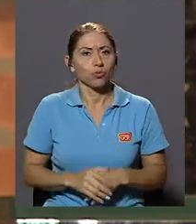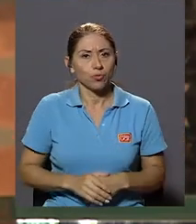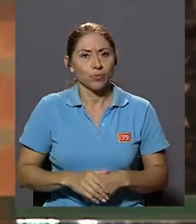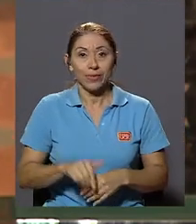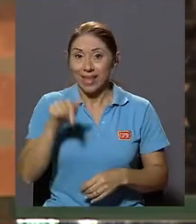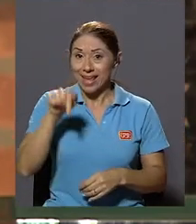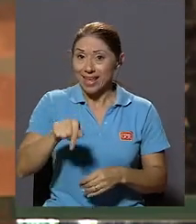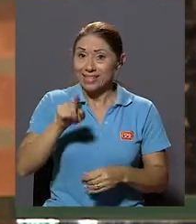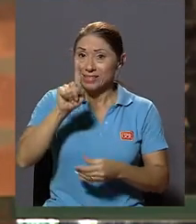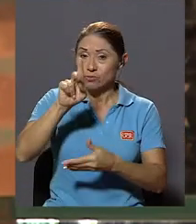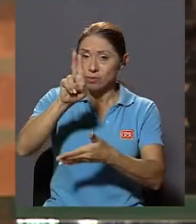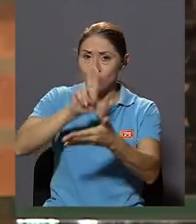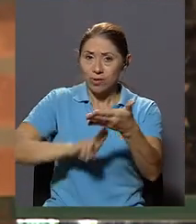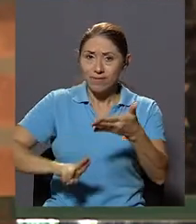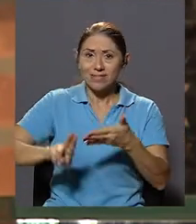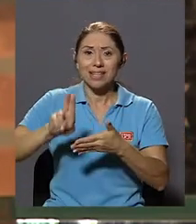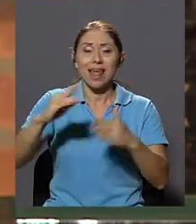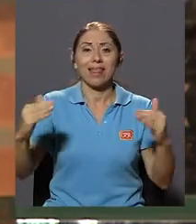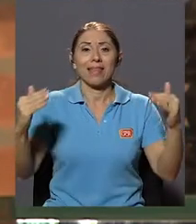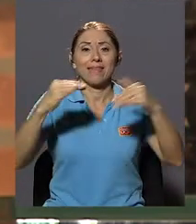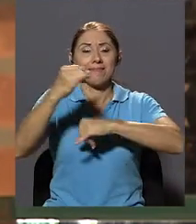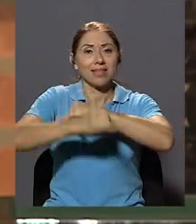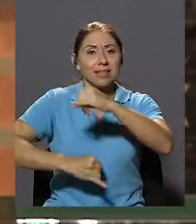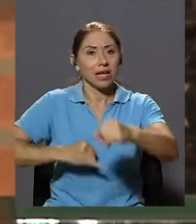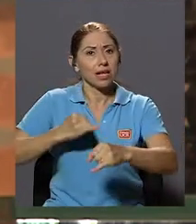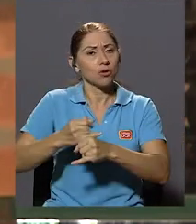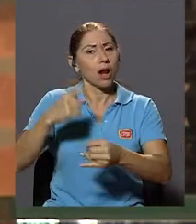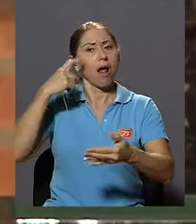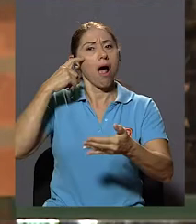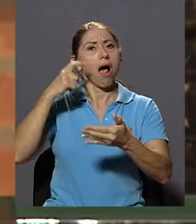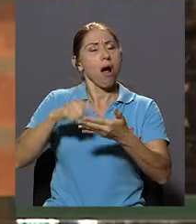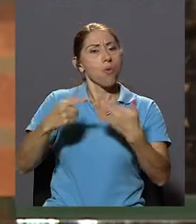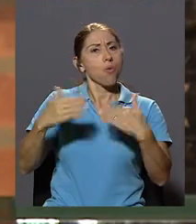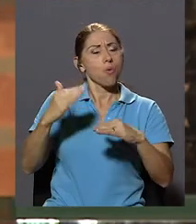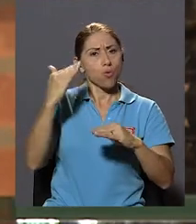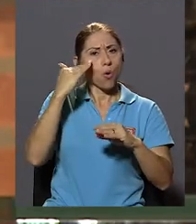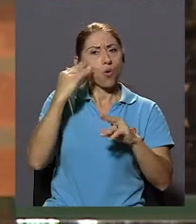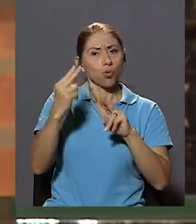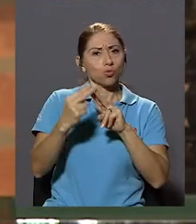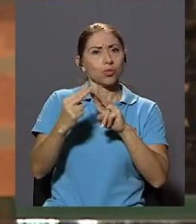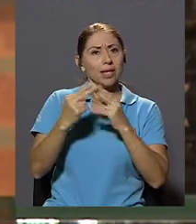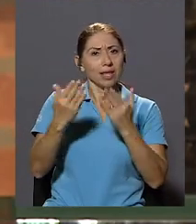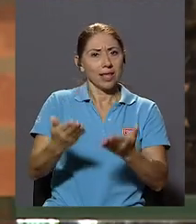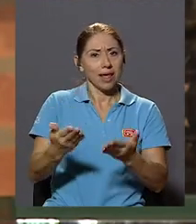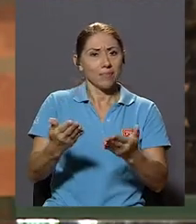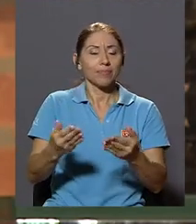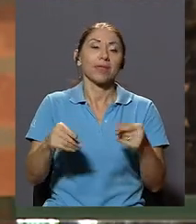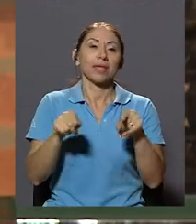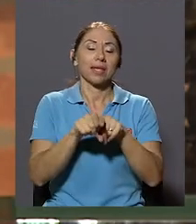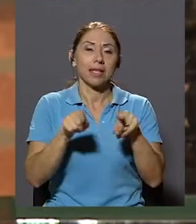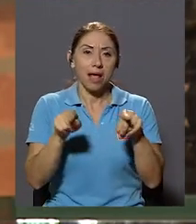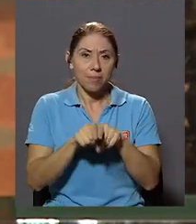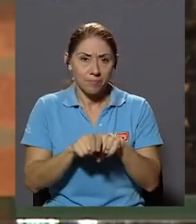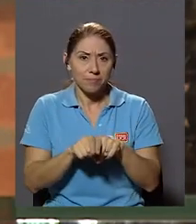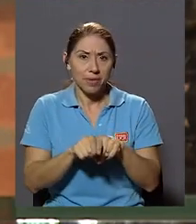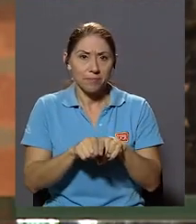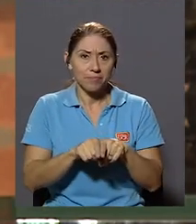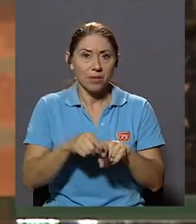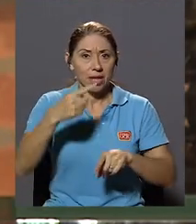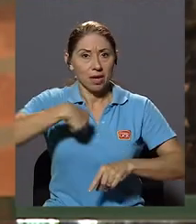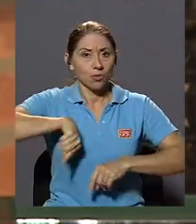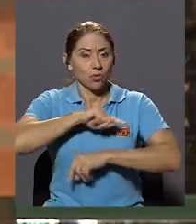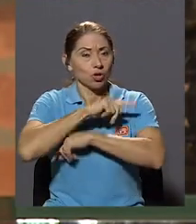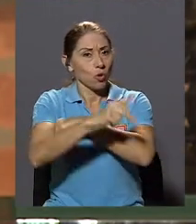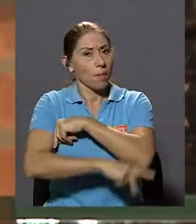Una universidad Internacionalmente Muy conocida Y sin duda alguna Es de referencia En